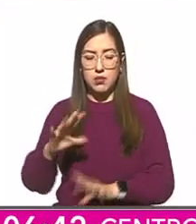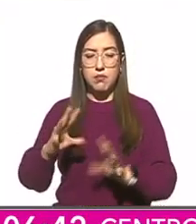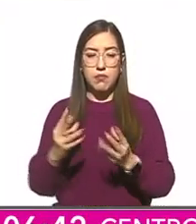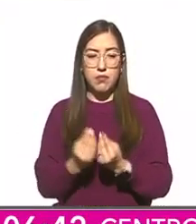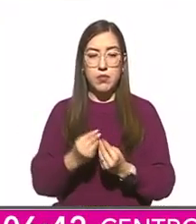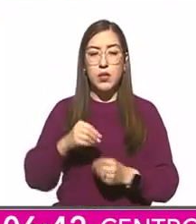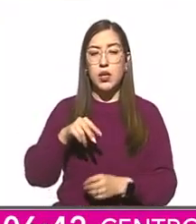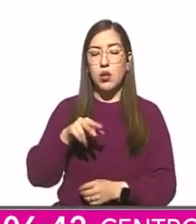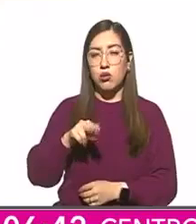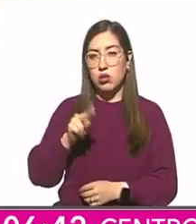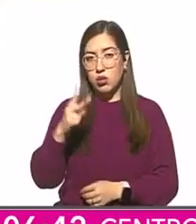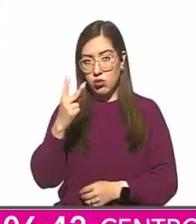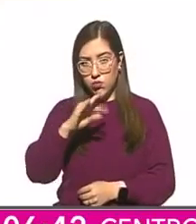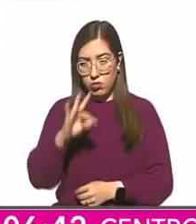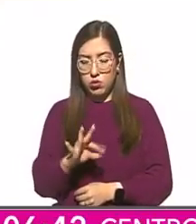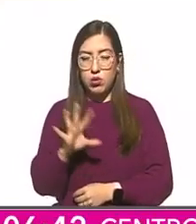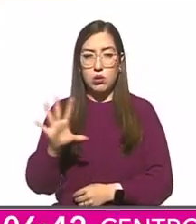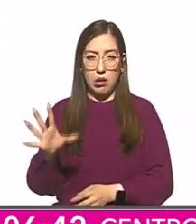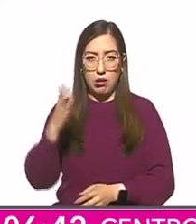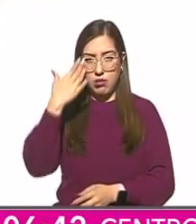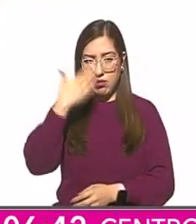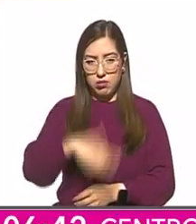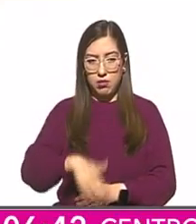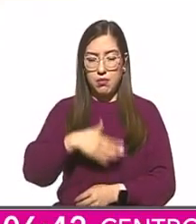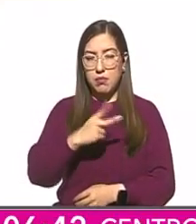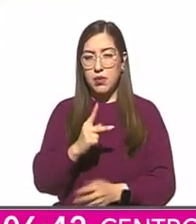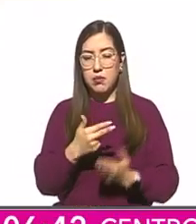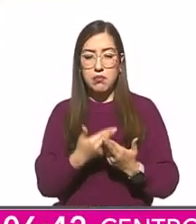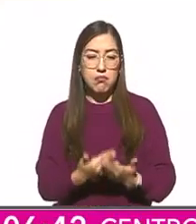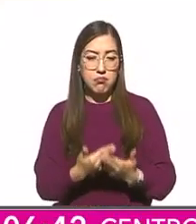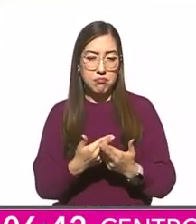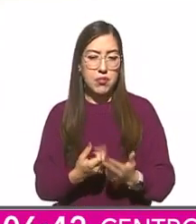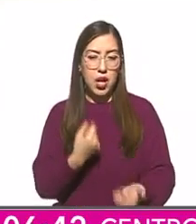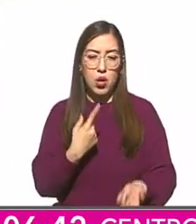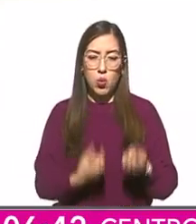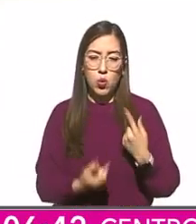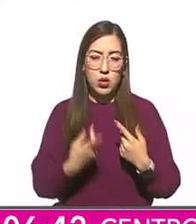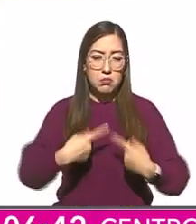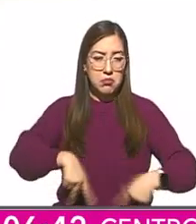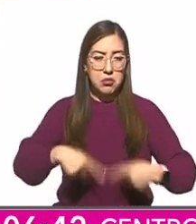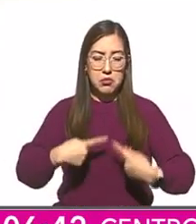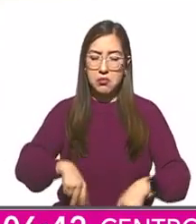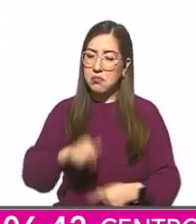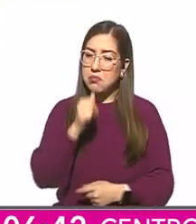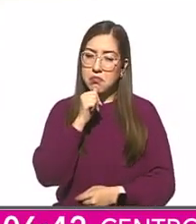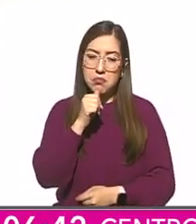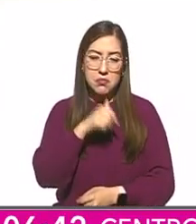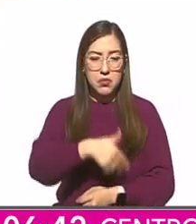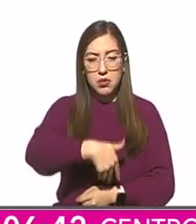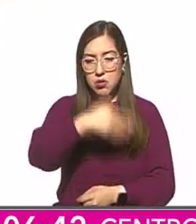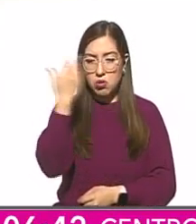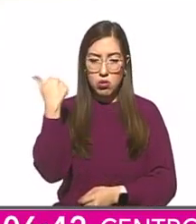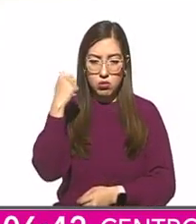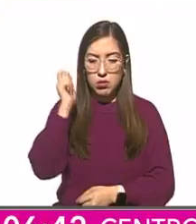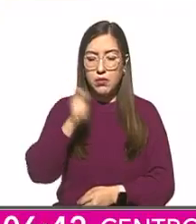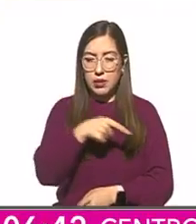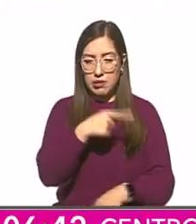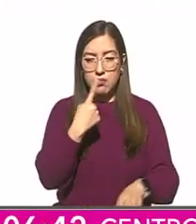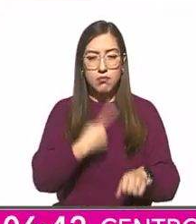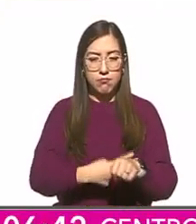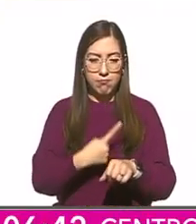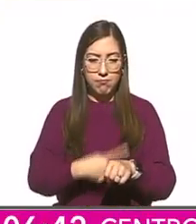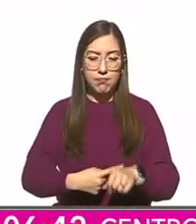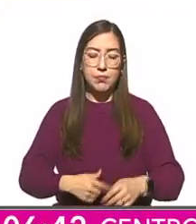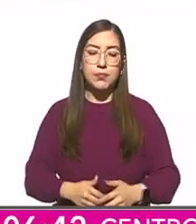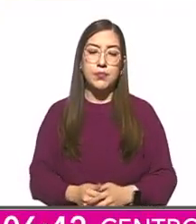ya con un diagnóstico. El resto, aproximadamente 2 de cada 10, aún no sabe que tiene el virus.